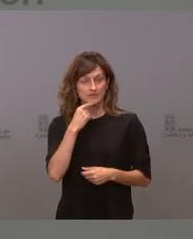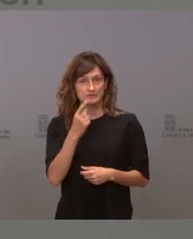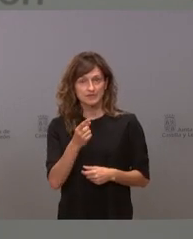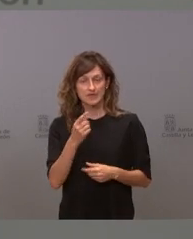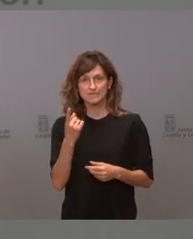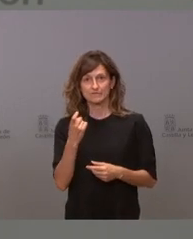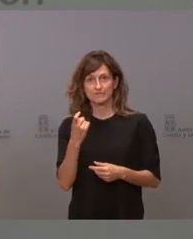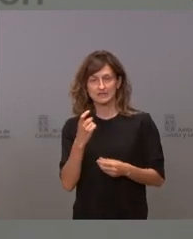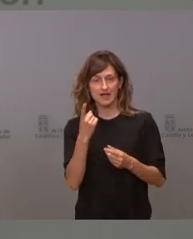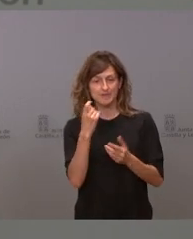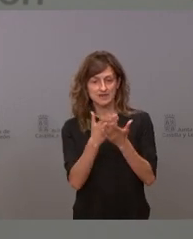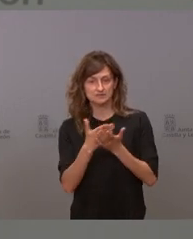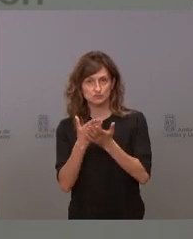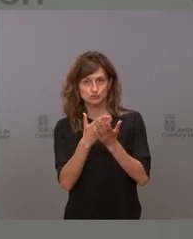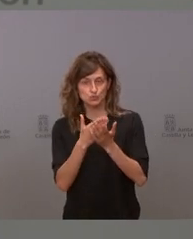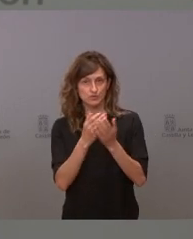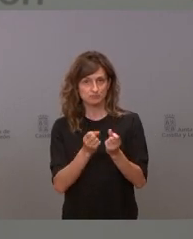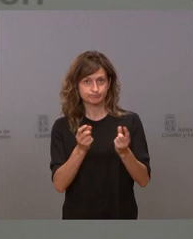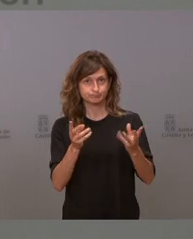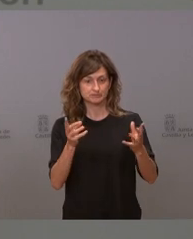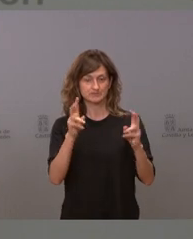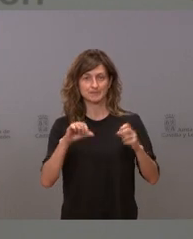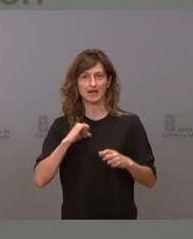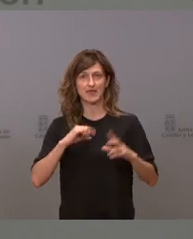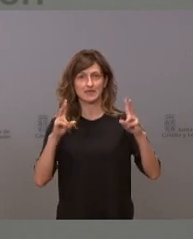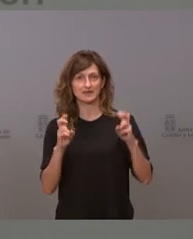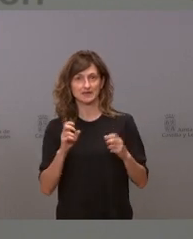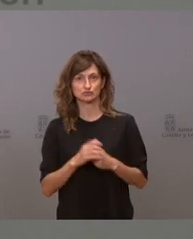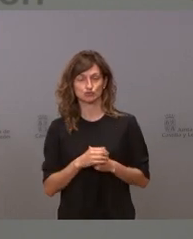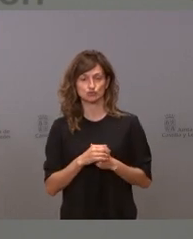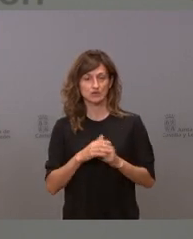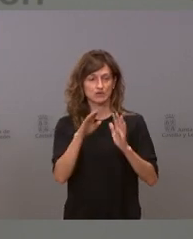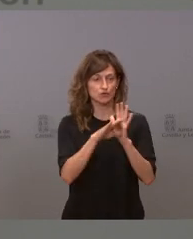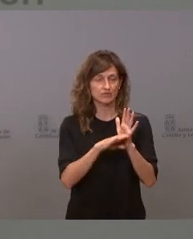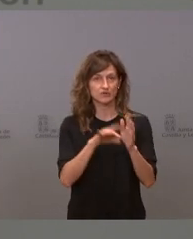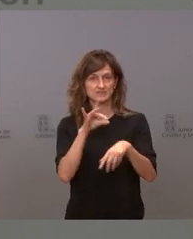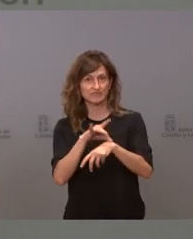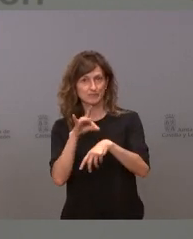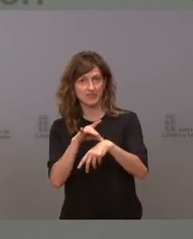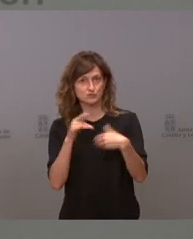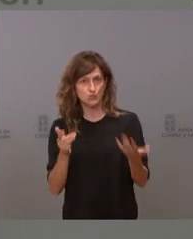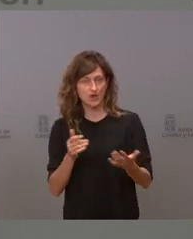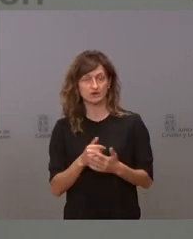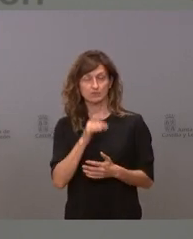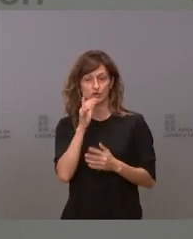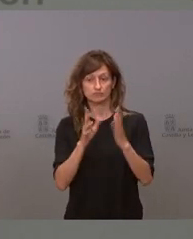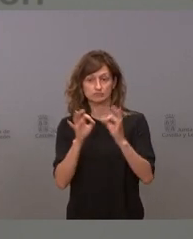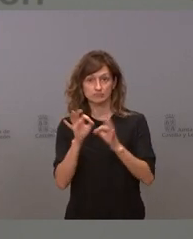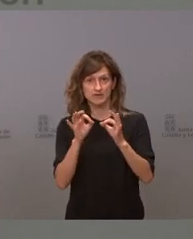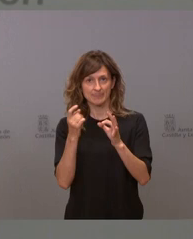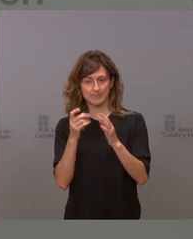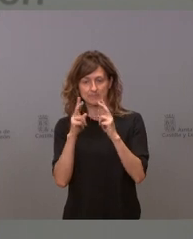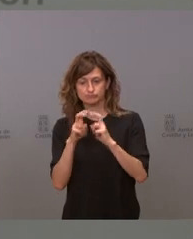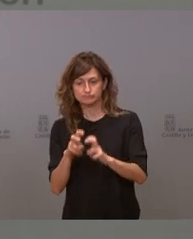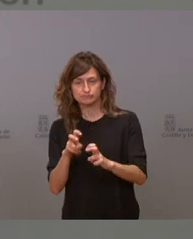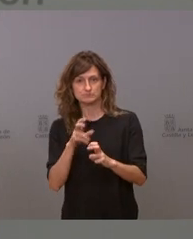realizar un estudio multivariable sobre los ingresos qué condiciones qué enfermedades porque estas cifras lo que hay que hacer es estudiarlas y hay que ver